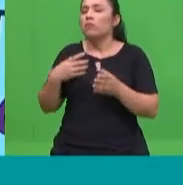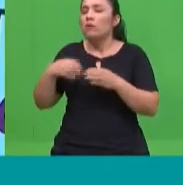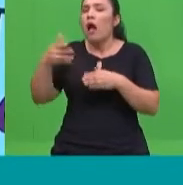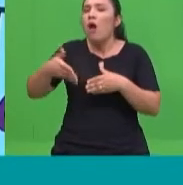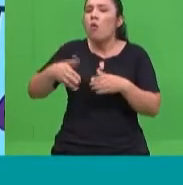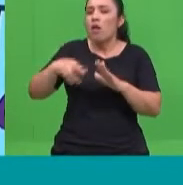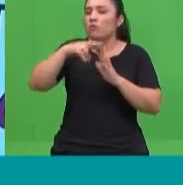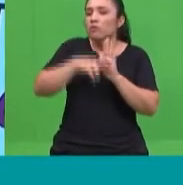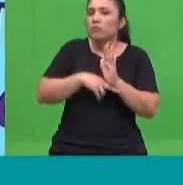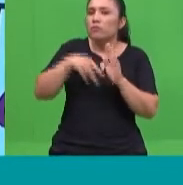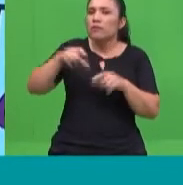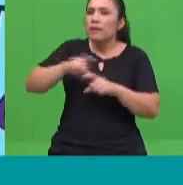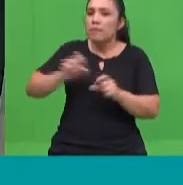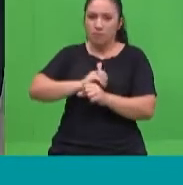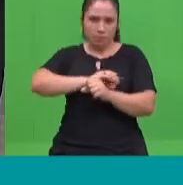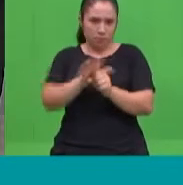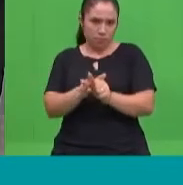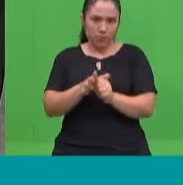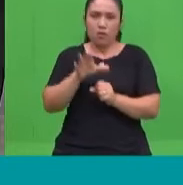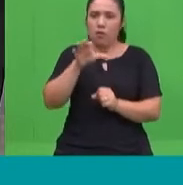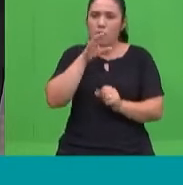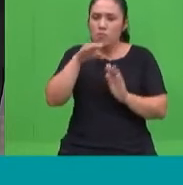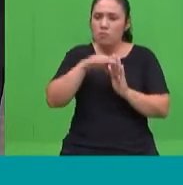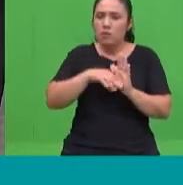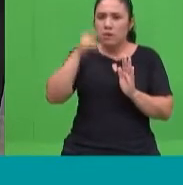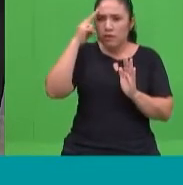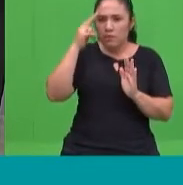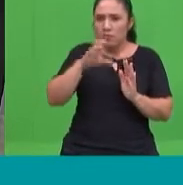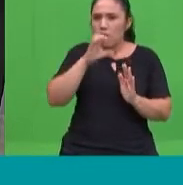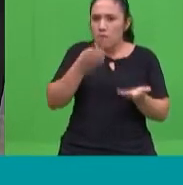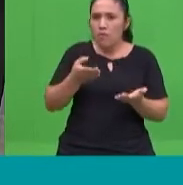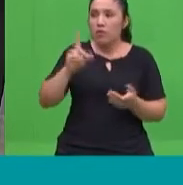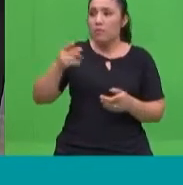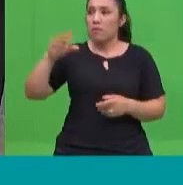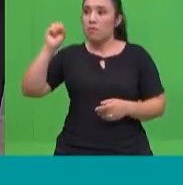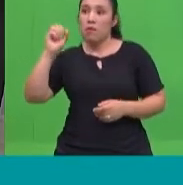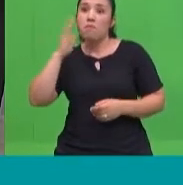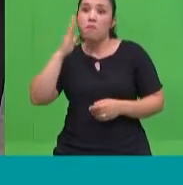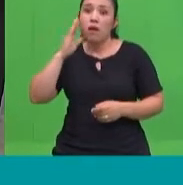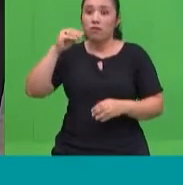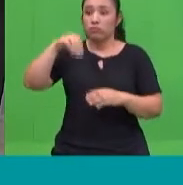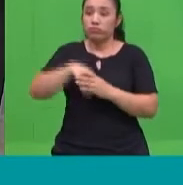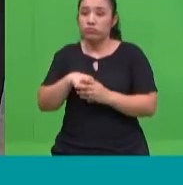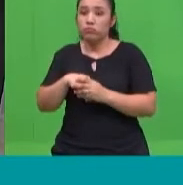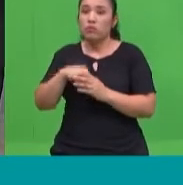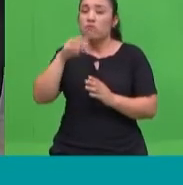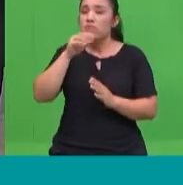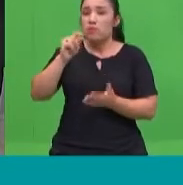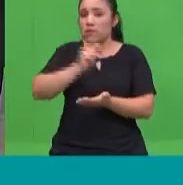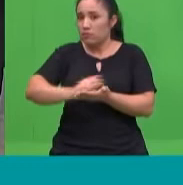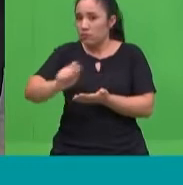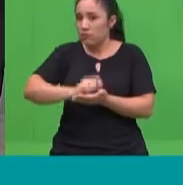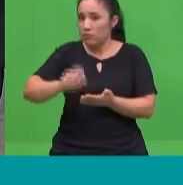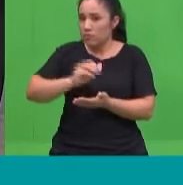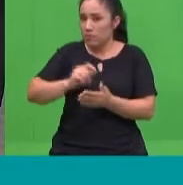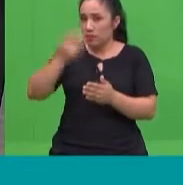quizás papá ya está yendo a trabajar, mamá también, pero esa disciplina de hacer la tarea, de recibir la tarea,